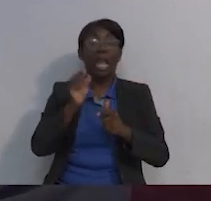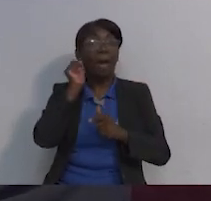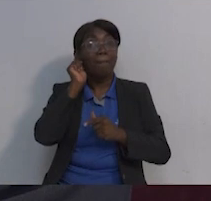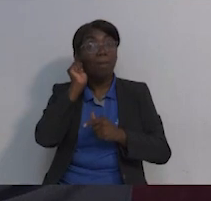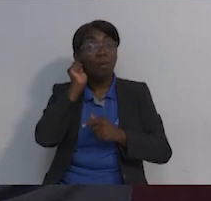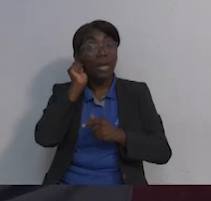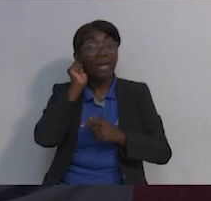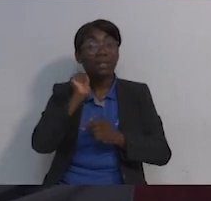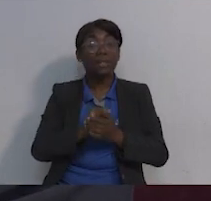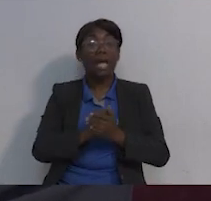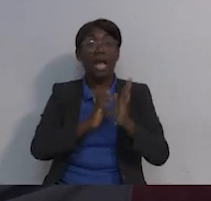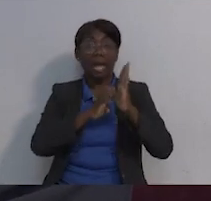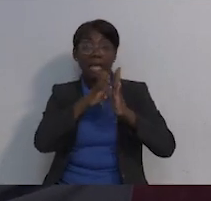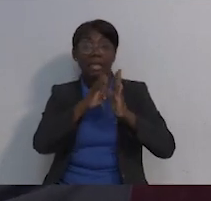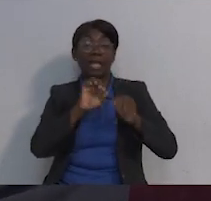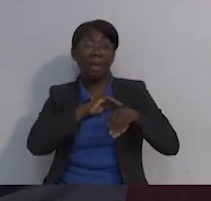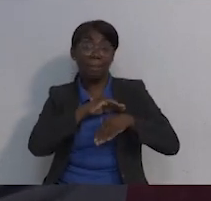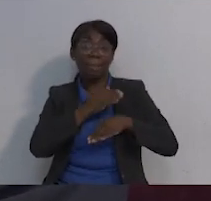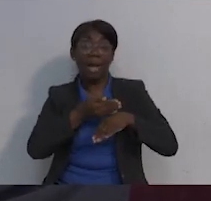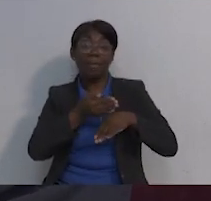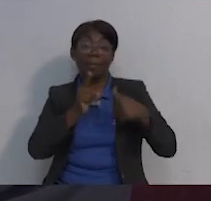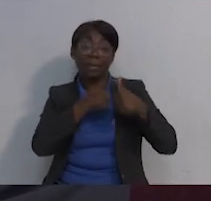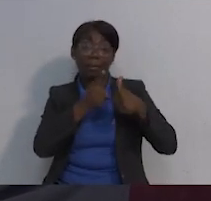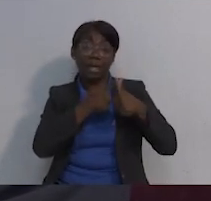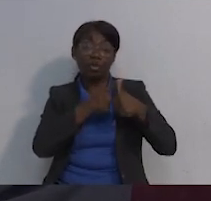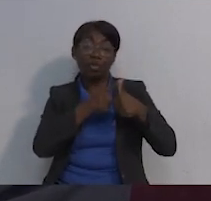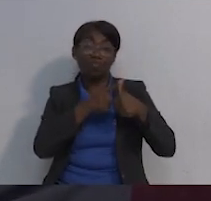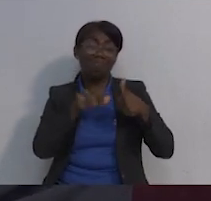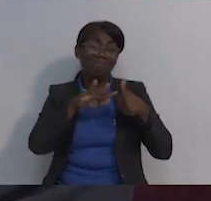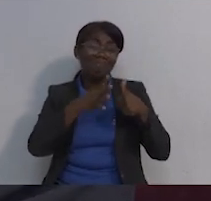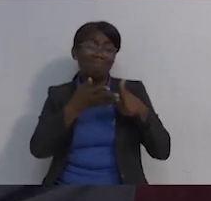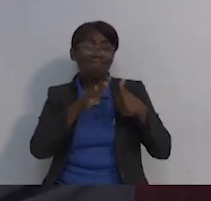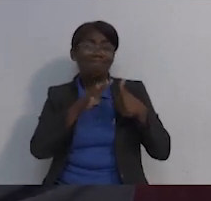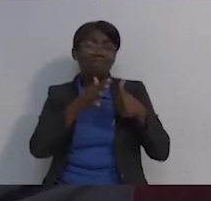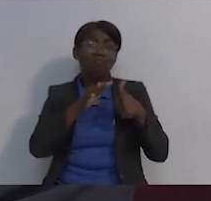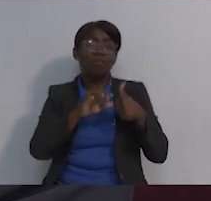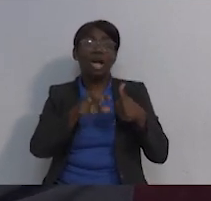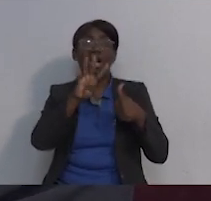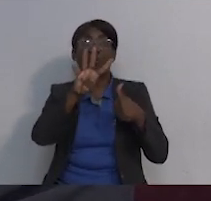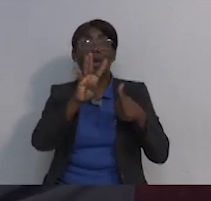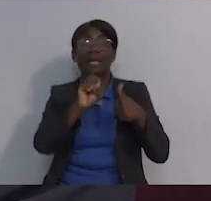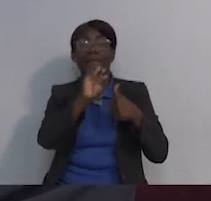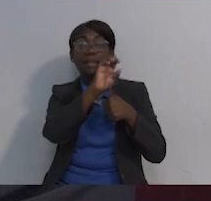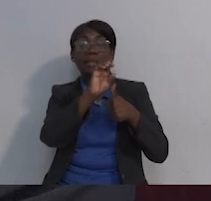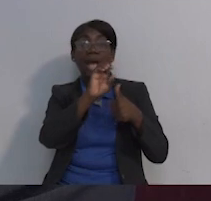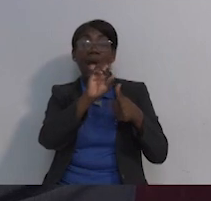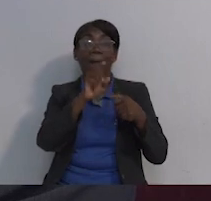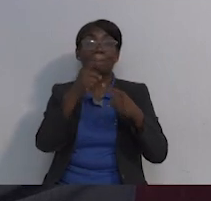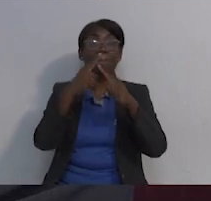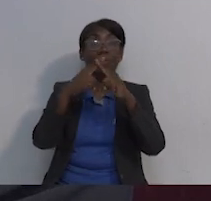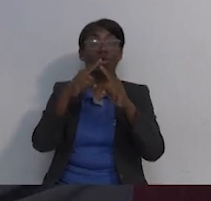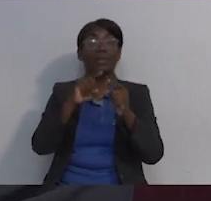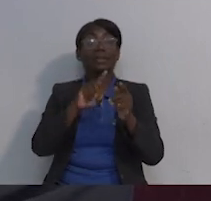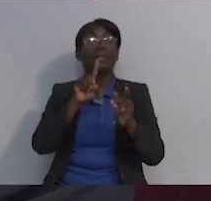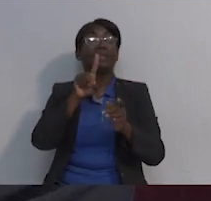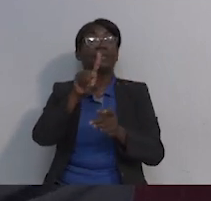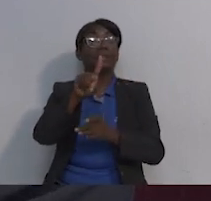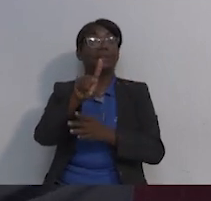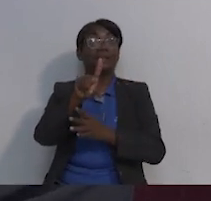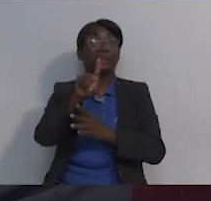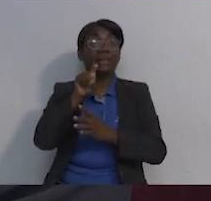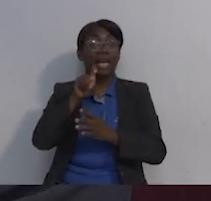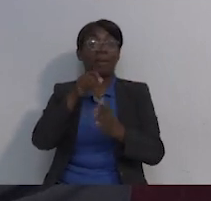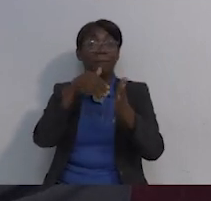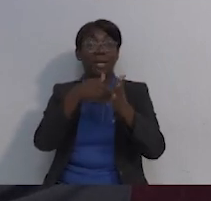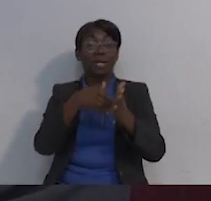En caso de los que afectan a la mujer, cáncer de mama, el primero, está alrededor de 40 por 100